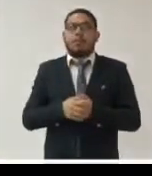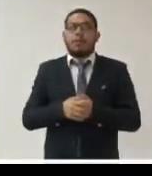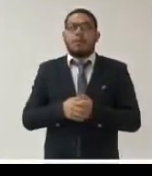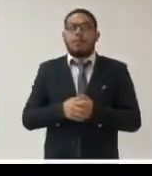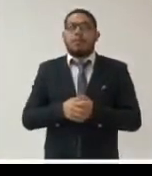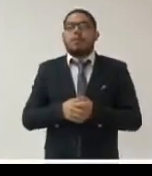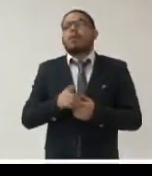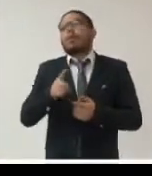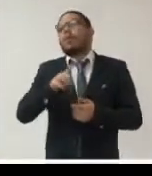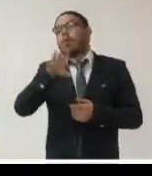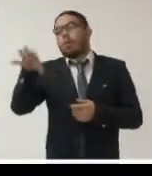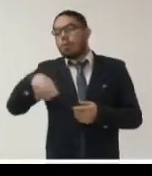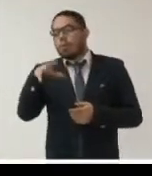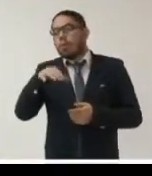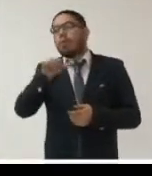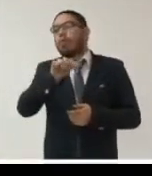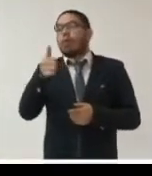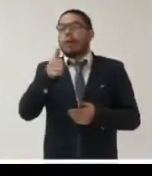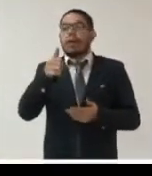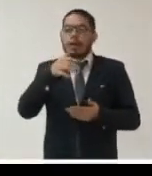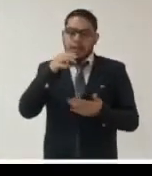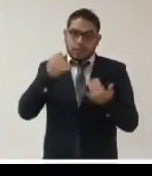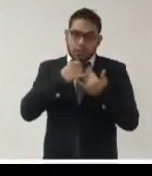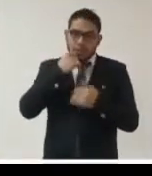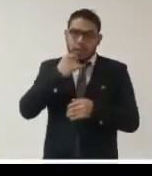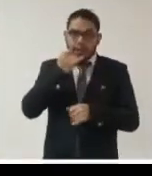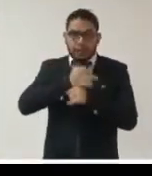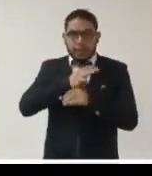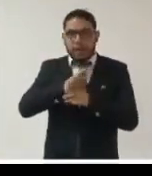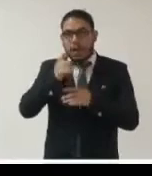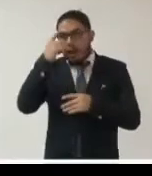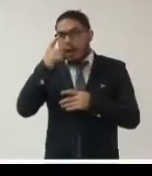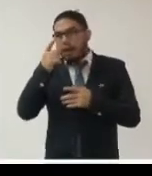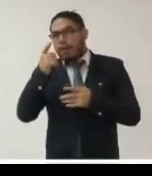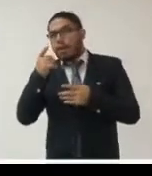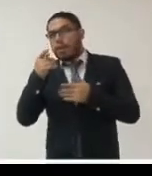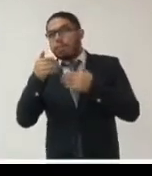proveedores disponibles en formatos de datos abiertos